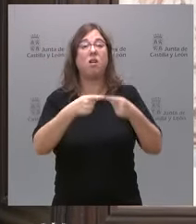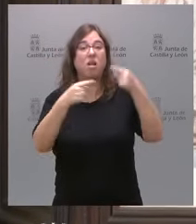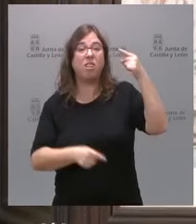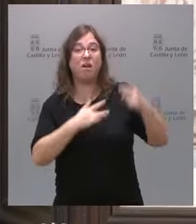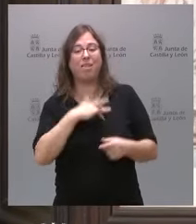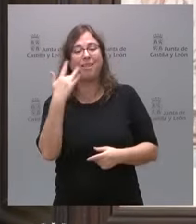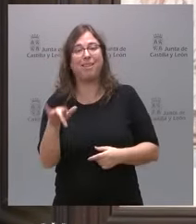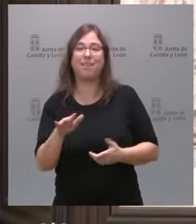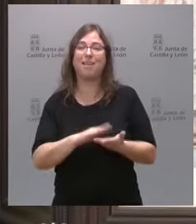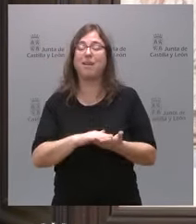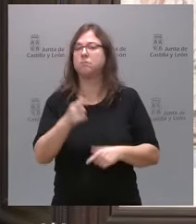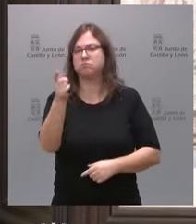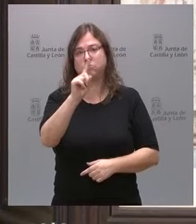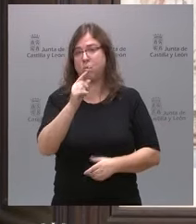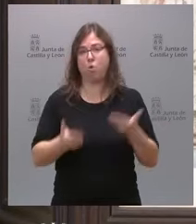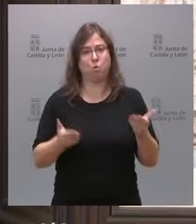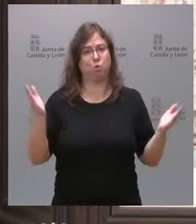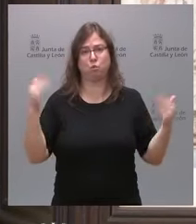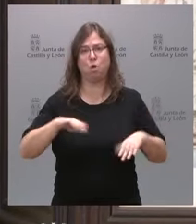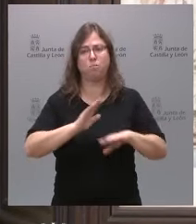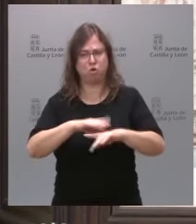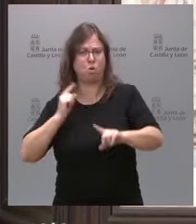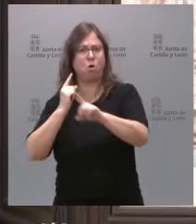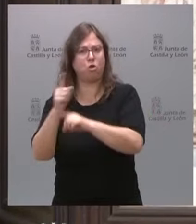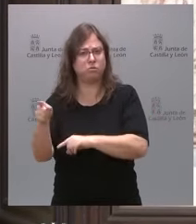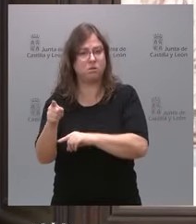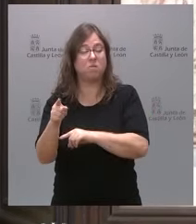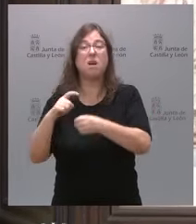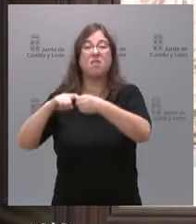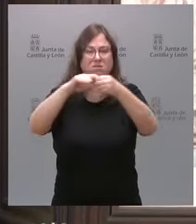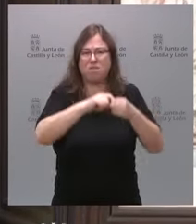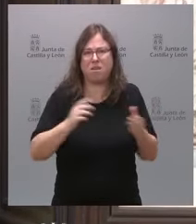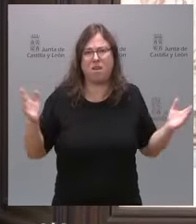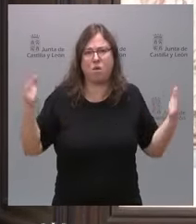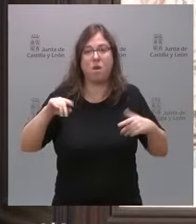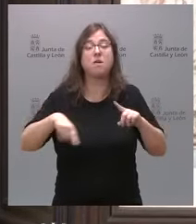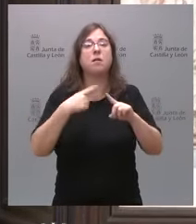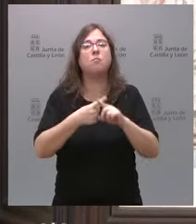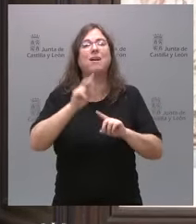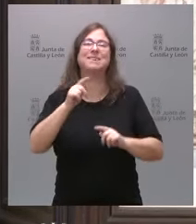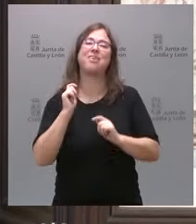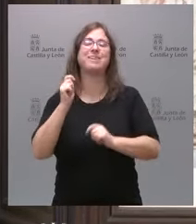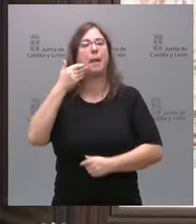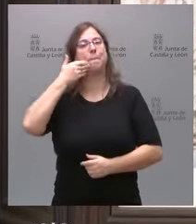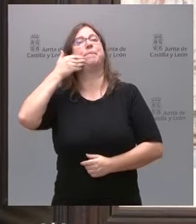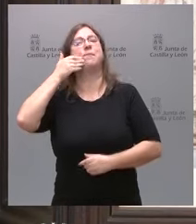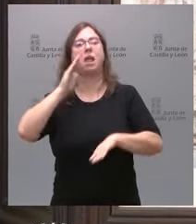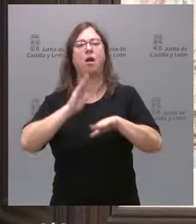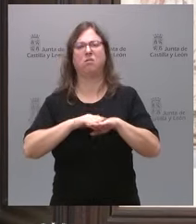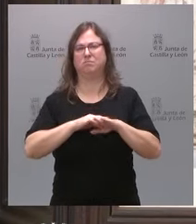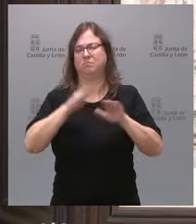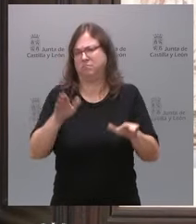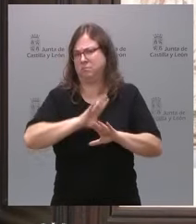separatistas, por injusto, también por insolidario y porque es un privilegio absolutamente